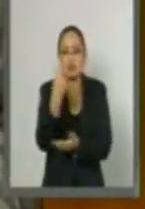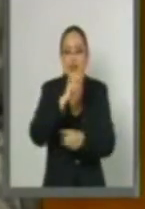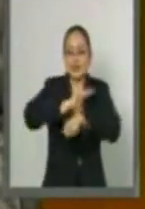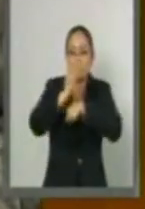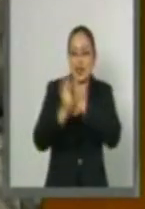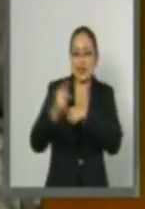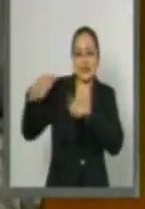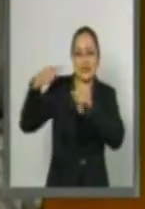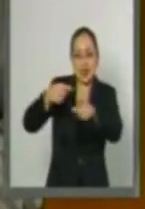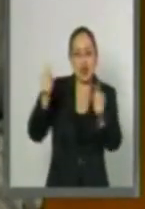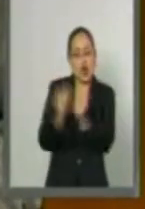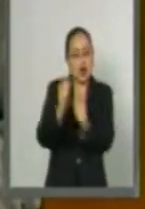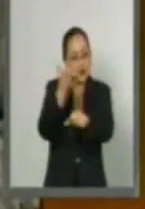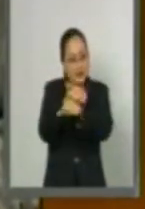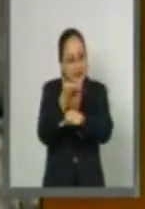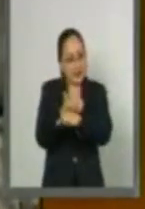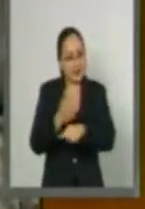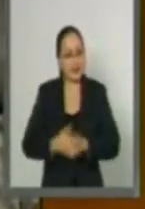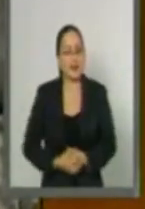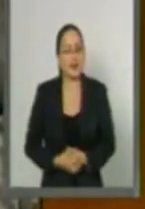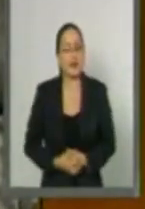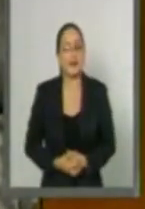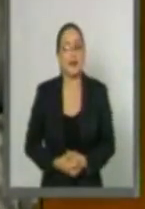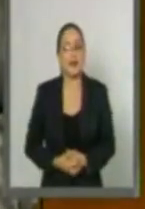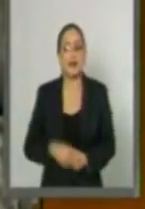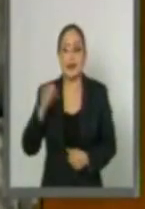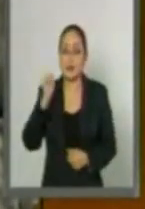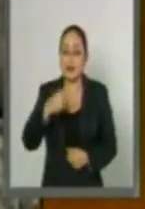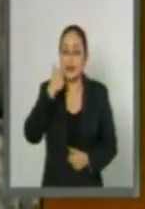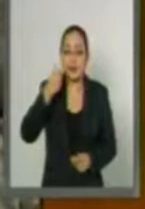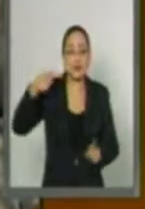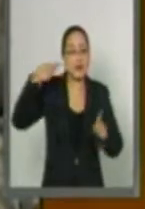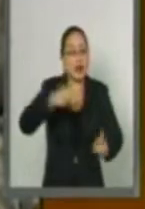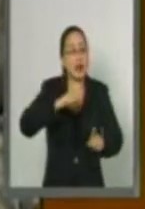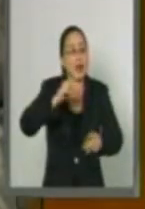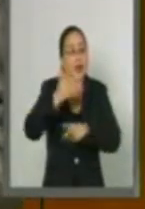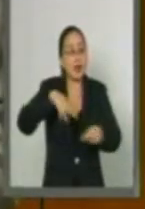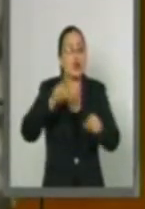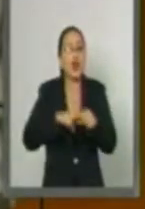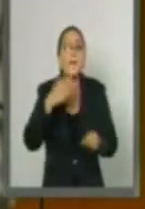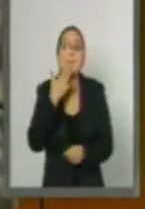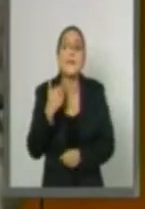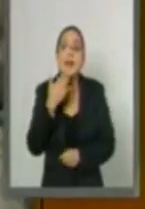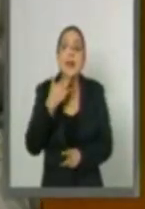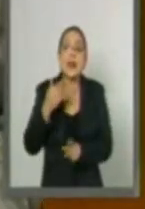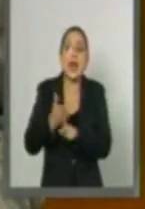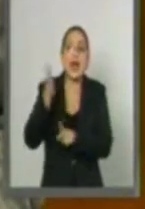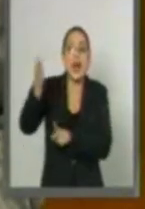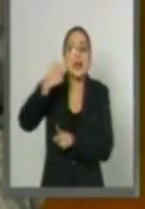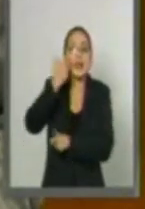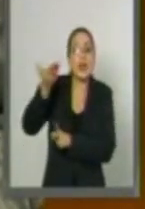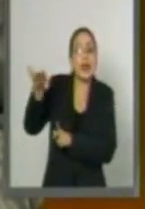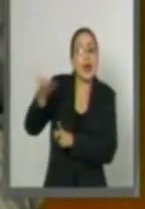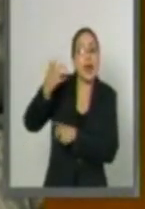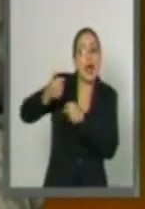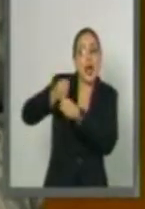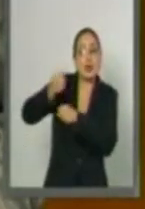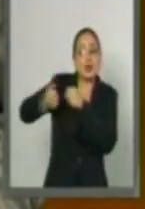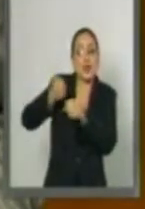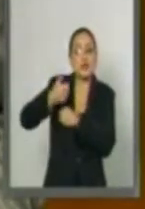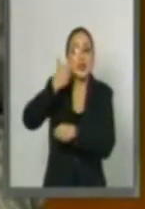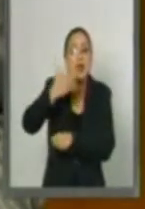principalmente con los Estados Unidos. Debido a la gran demanda de miel natural que se presentó en Alemania durante los últimos años,